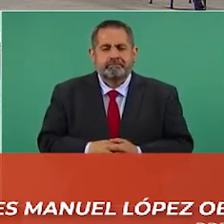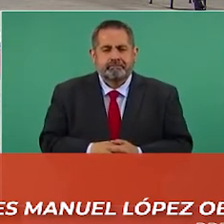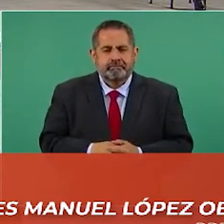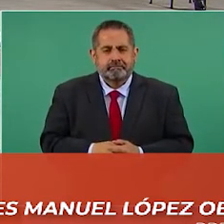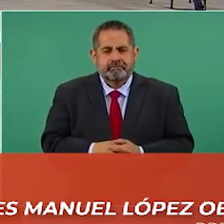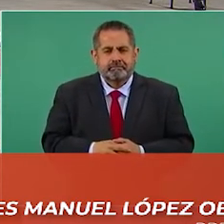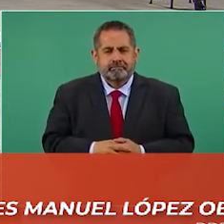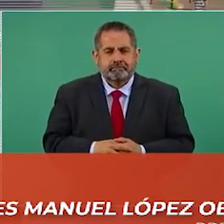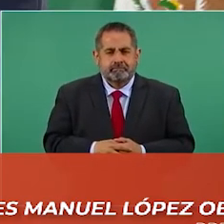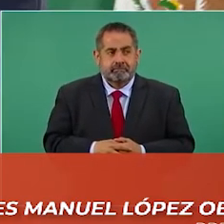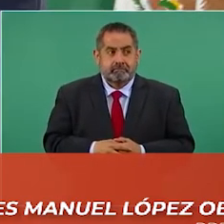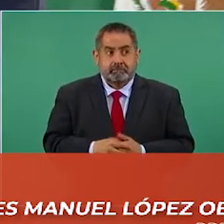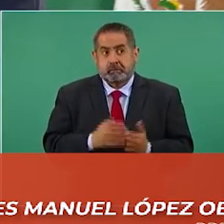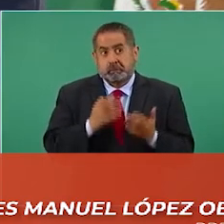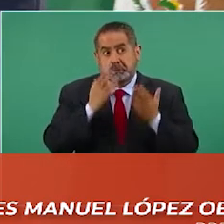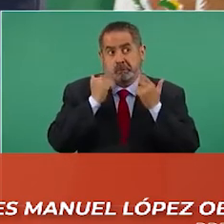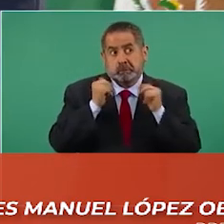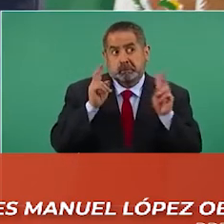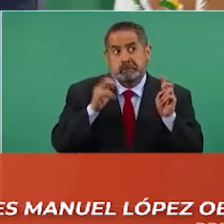un fraude